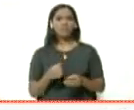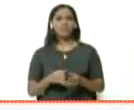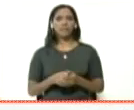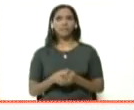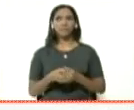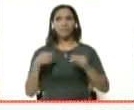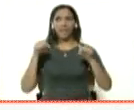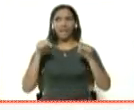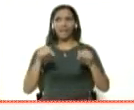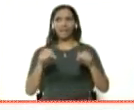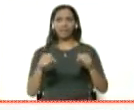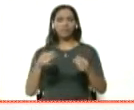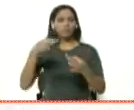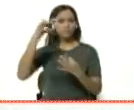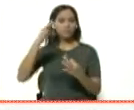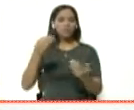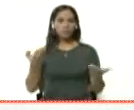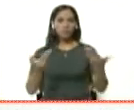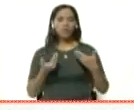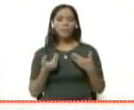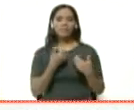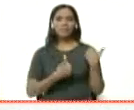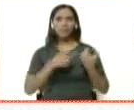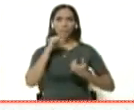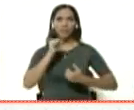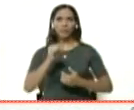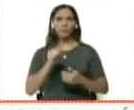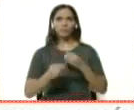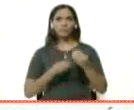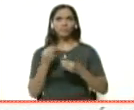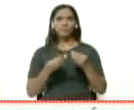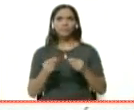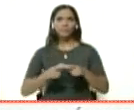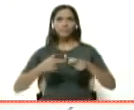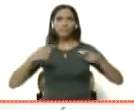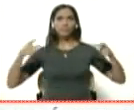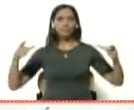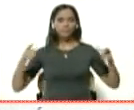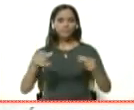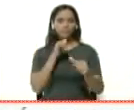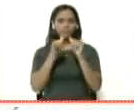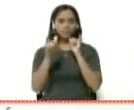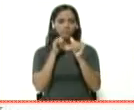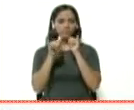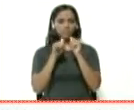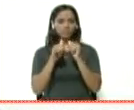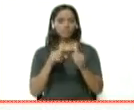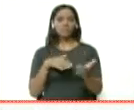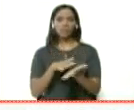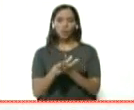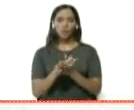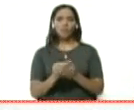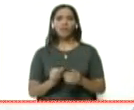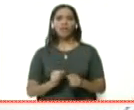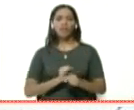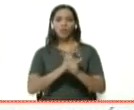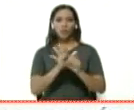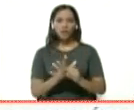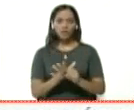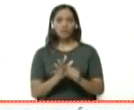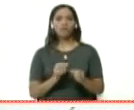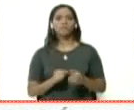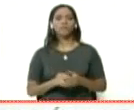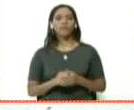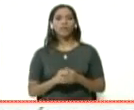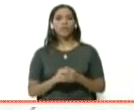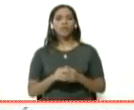volante fue una instrucción que nos dio el presidente Nicolás Maduro de hacer masiva la difusión de la información acerca del coronavirus y su prevención. Está